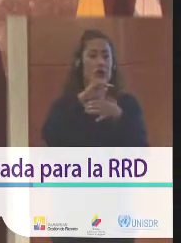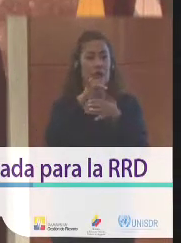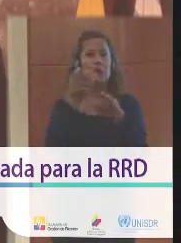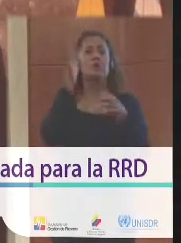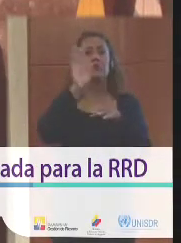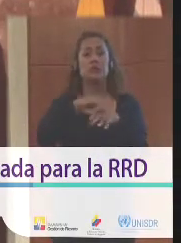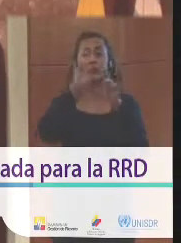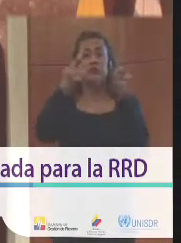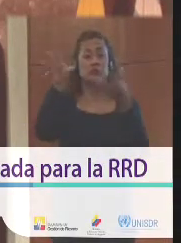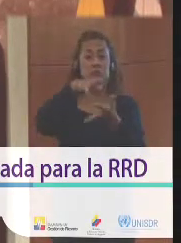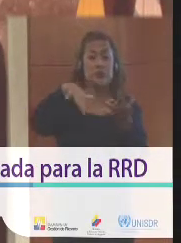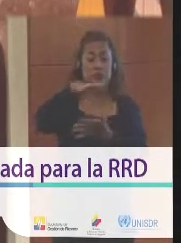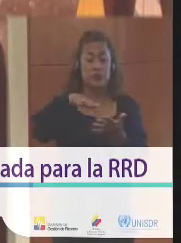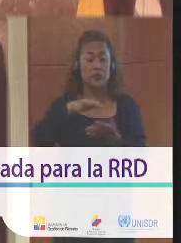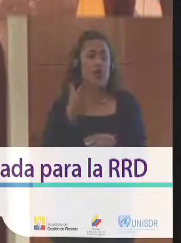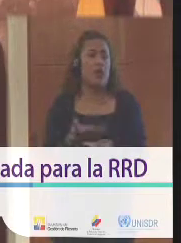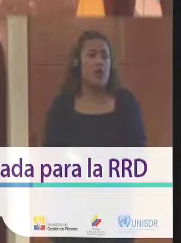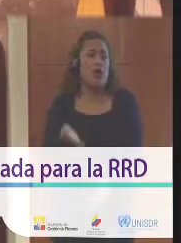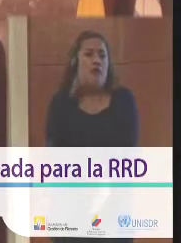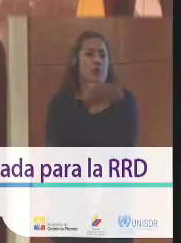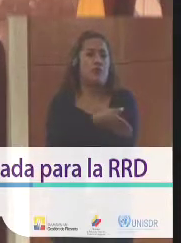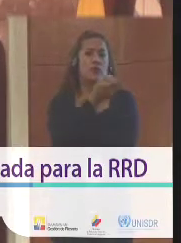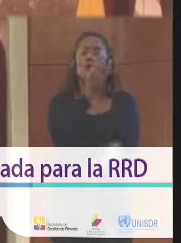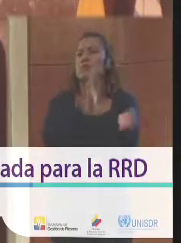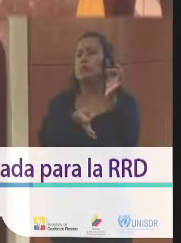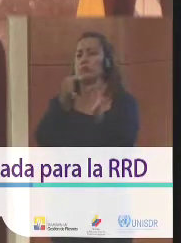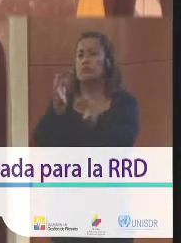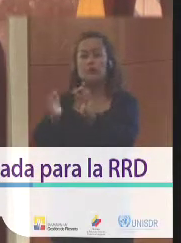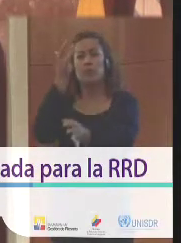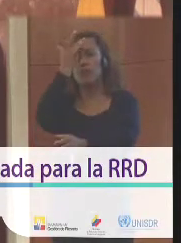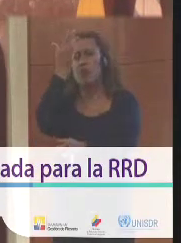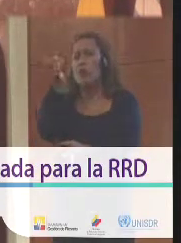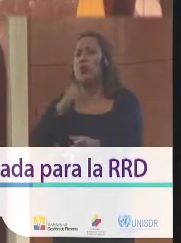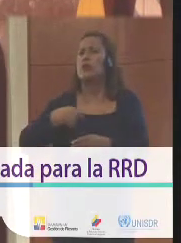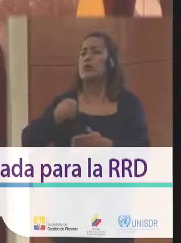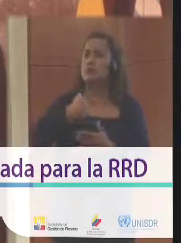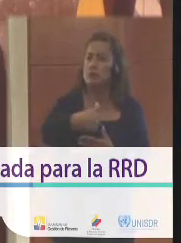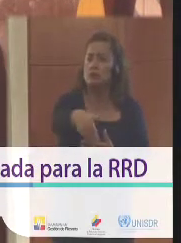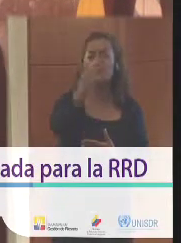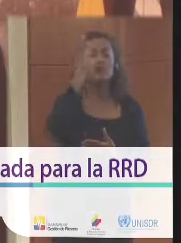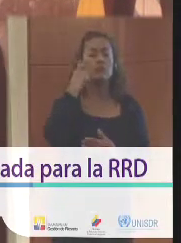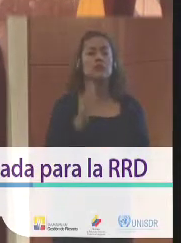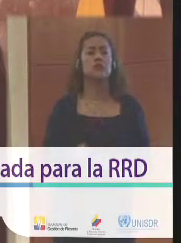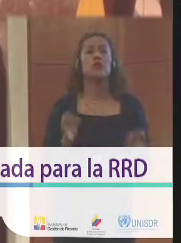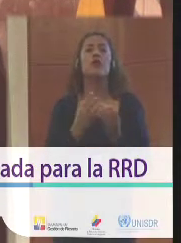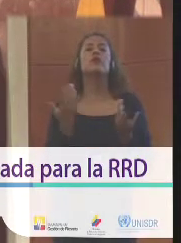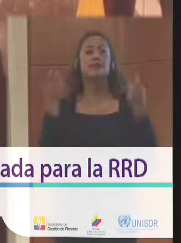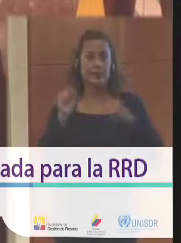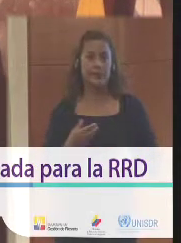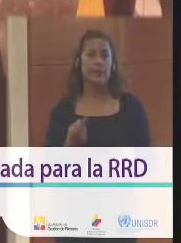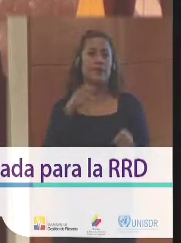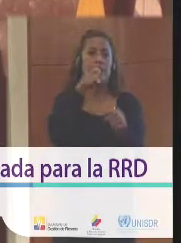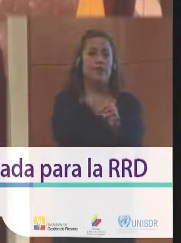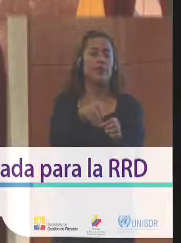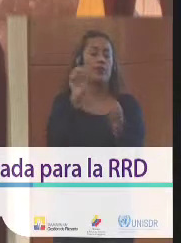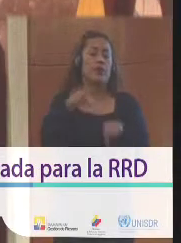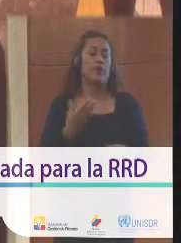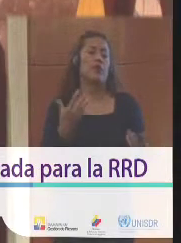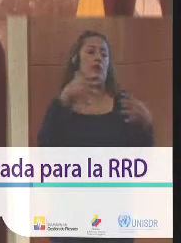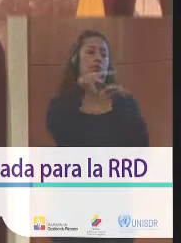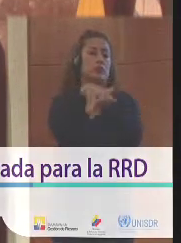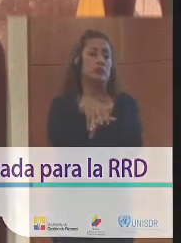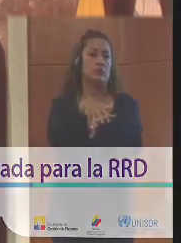Entonces, ¿cuáles son los antecedentes de esa participación y por qué finalmente quedamos incluidos dentro de la normatividad?